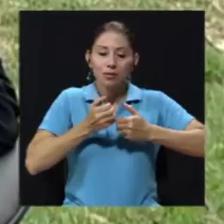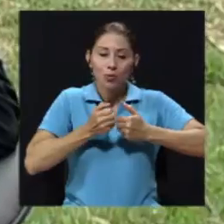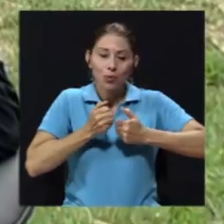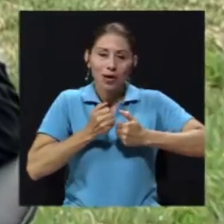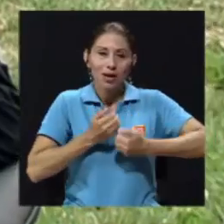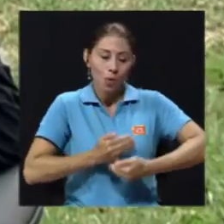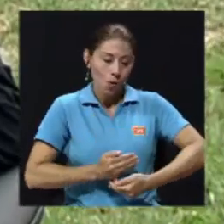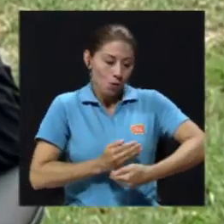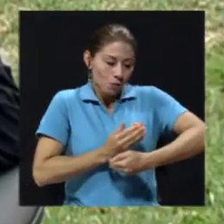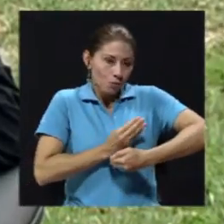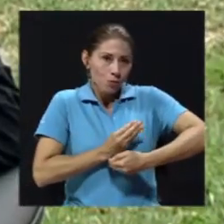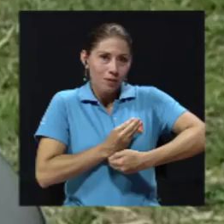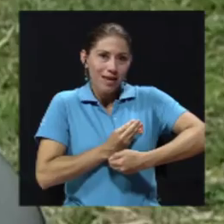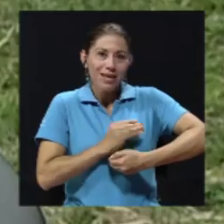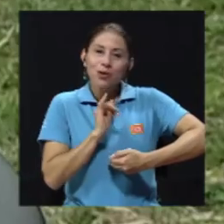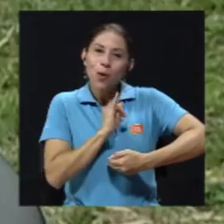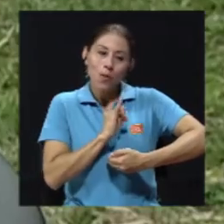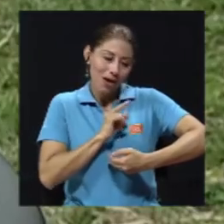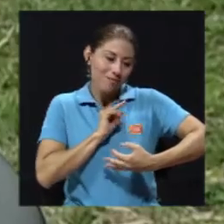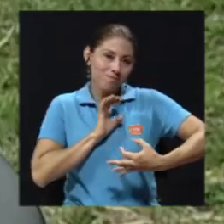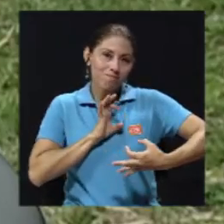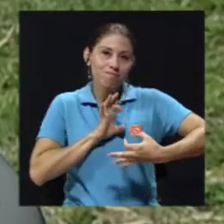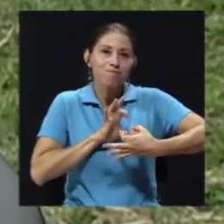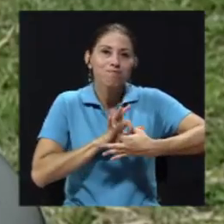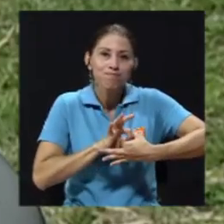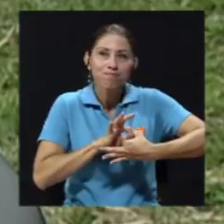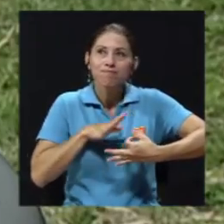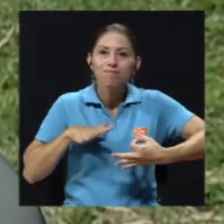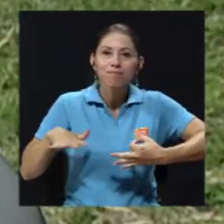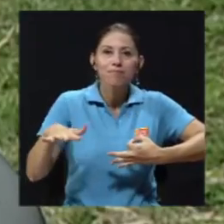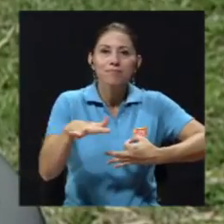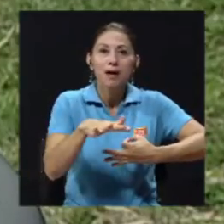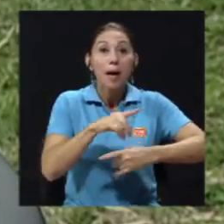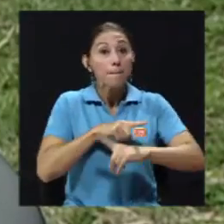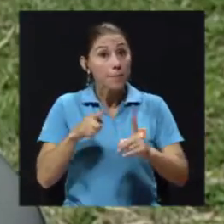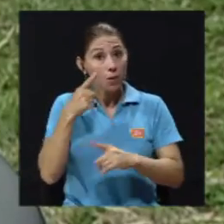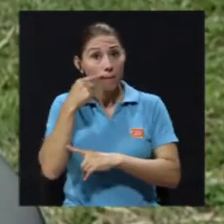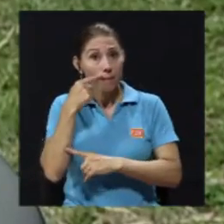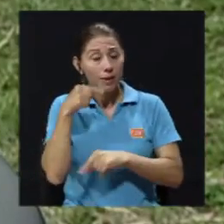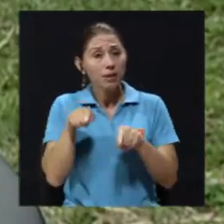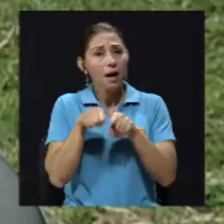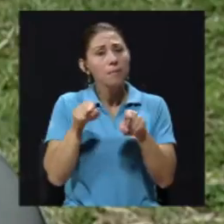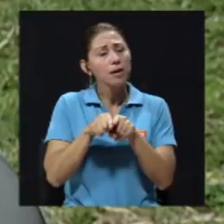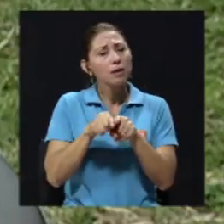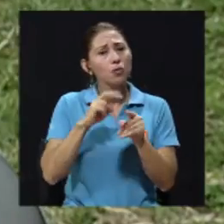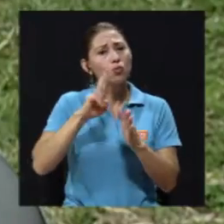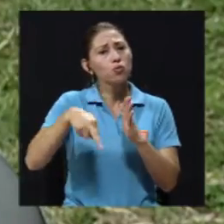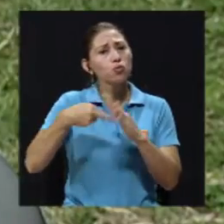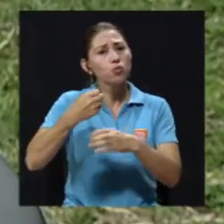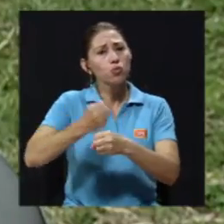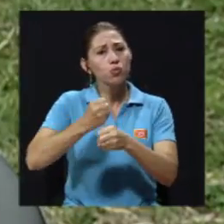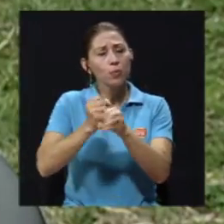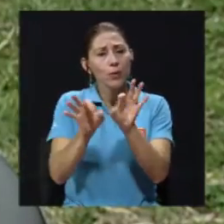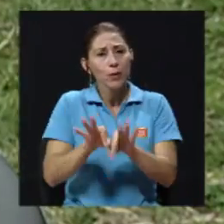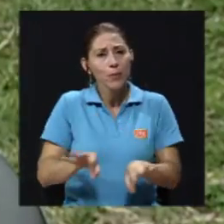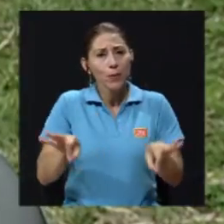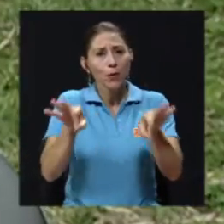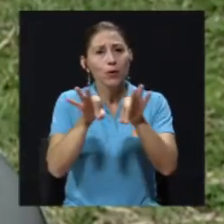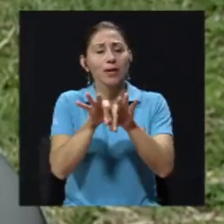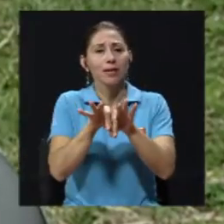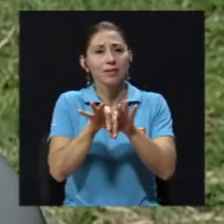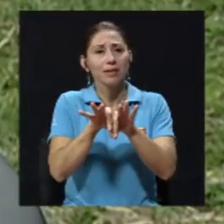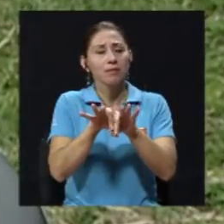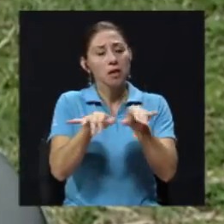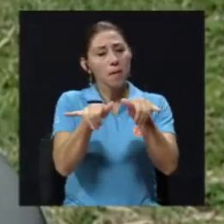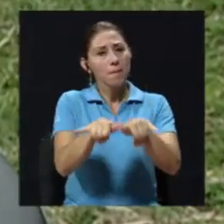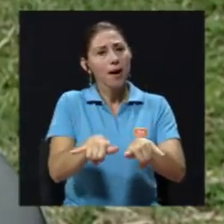el vínculo entre el bebé y el medio, sin embargo ellos juegan un papel muy importante en mantener